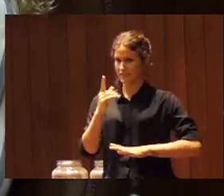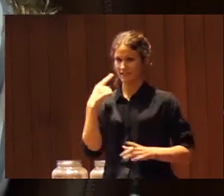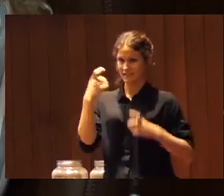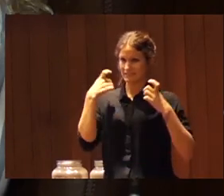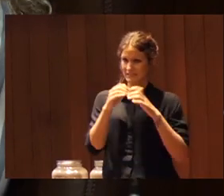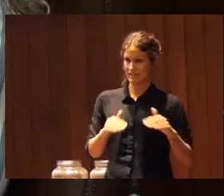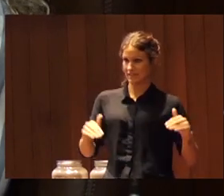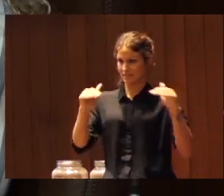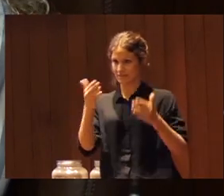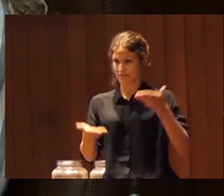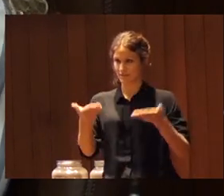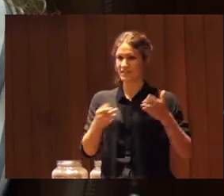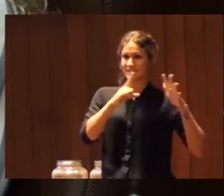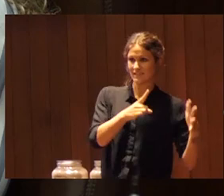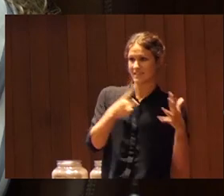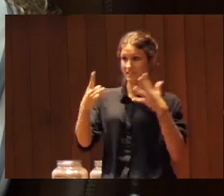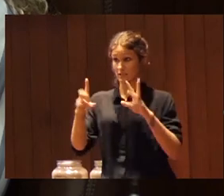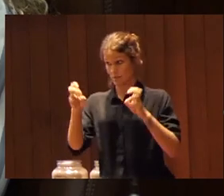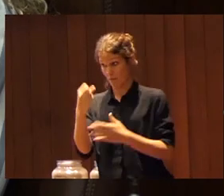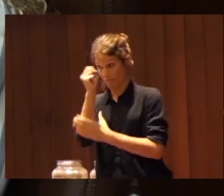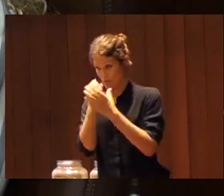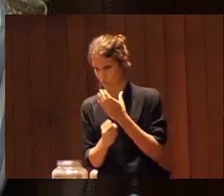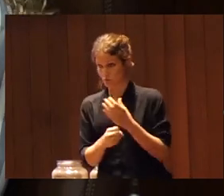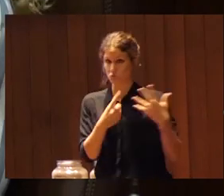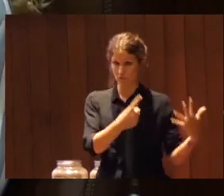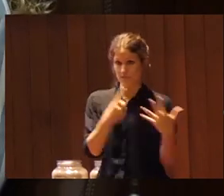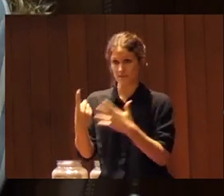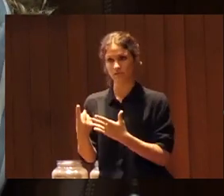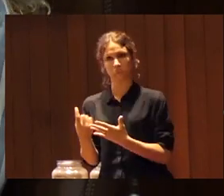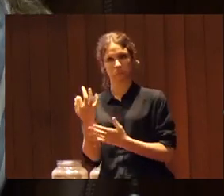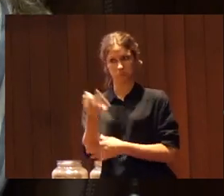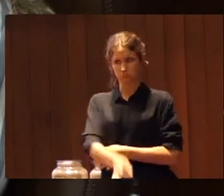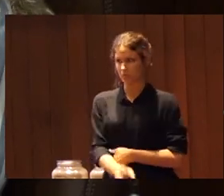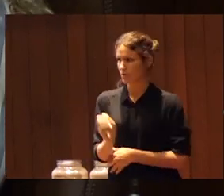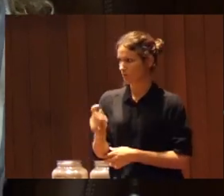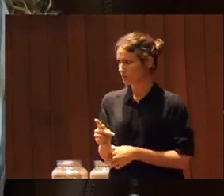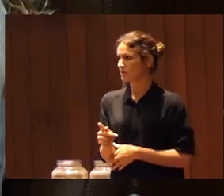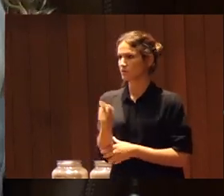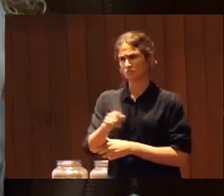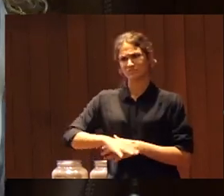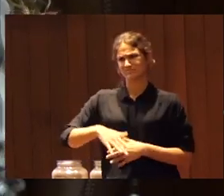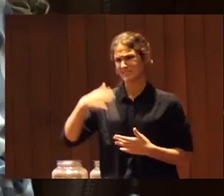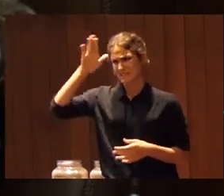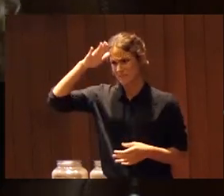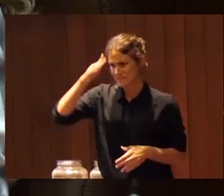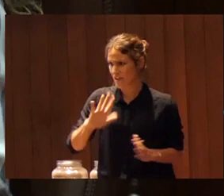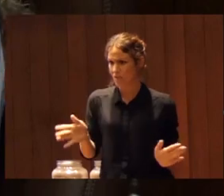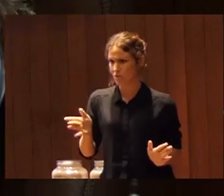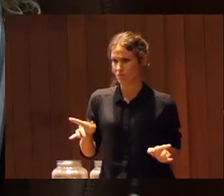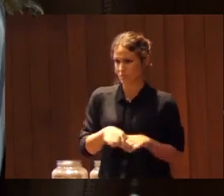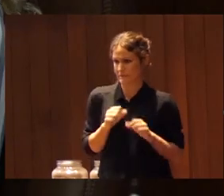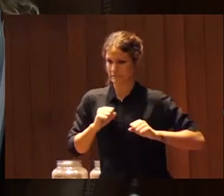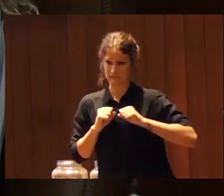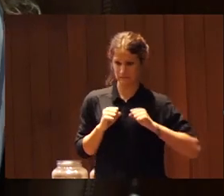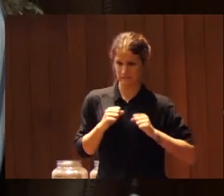seis y seis en pista estamos hablando de balón sexto seis en pista y nos dijeron wow el alumnado mismo decía eso es demasiado eso es demasiado nos estamos empujando en la